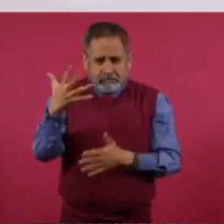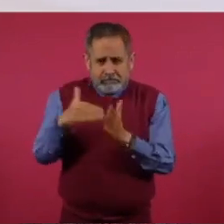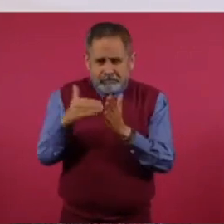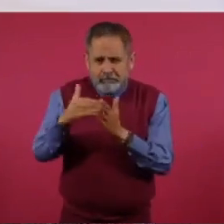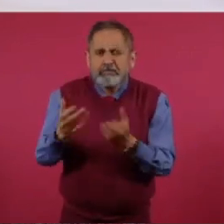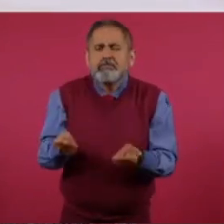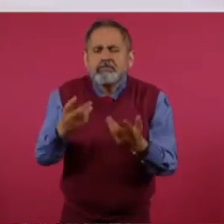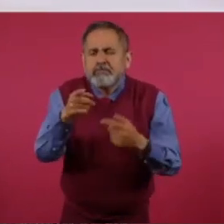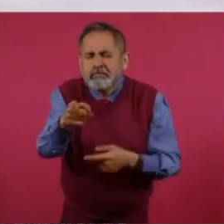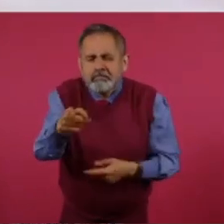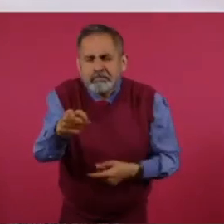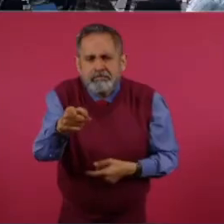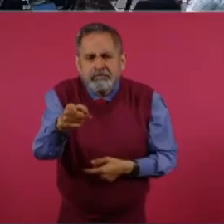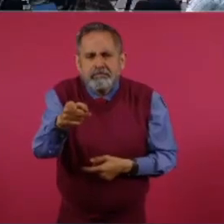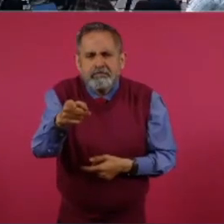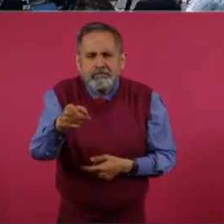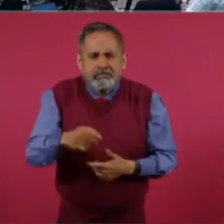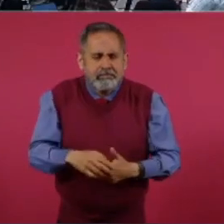¿no?